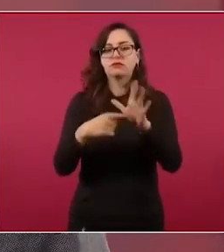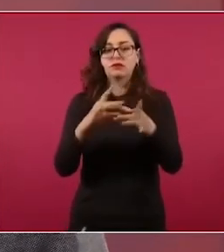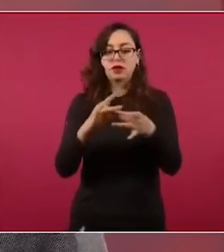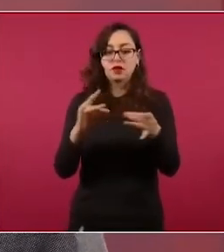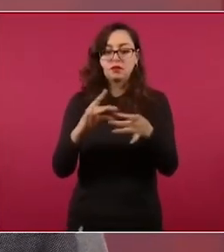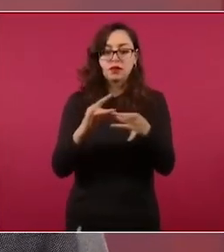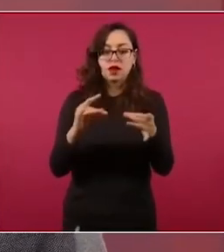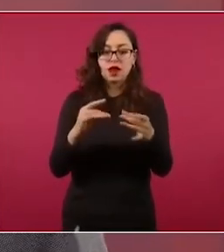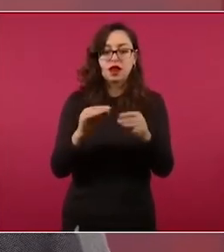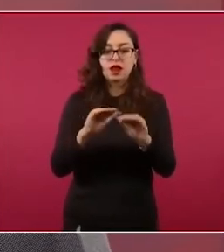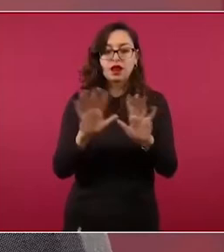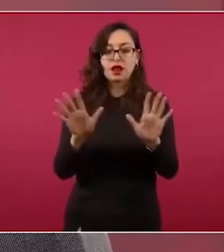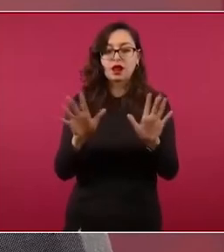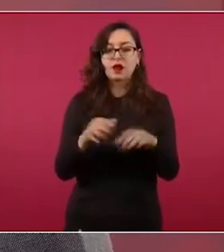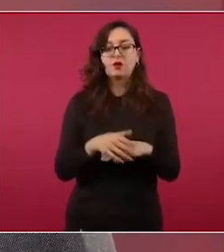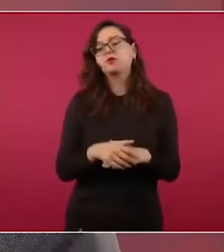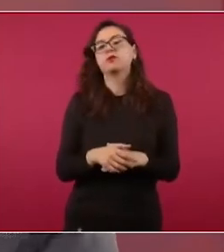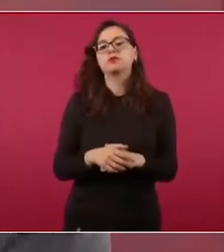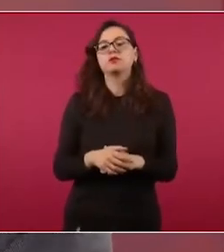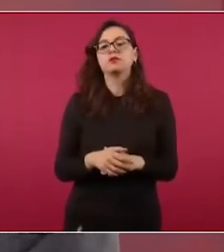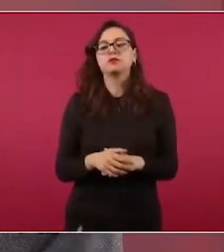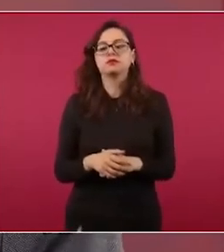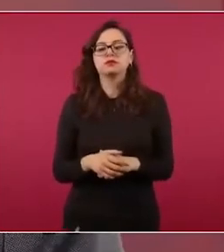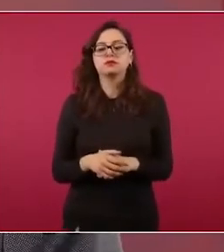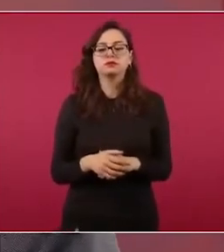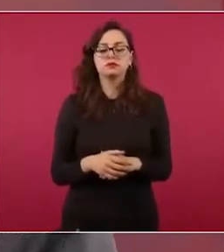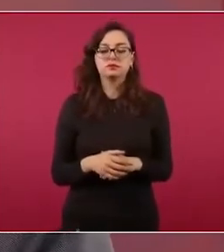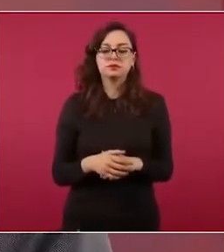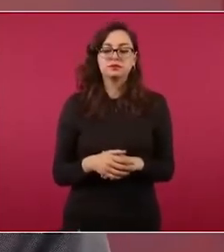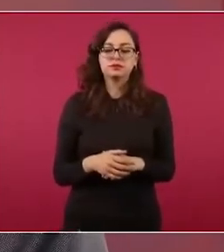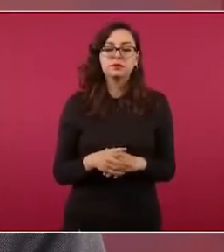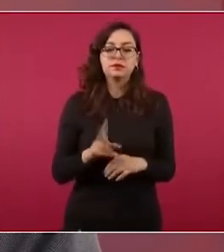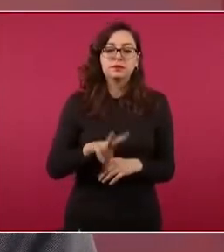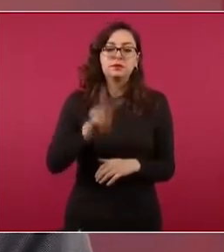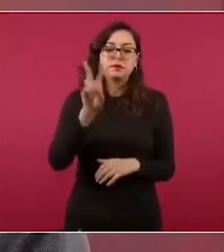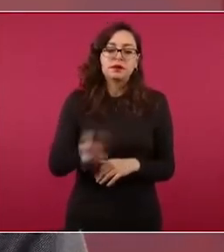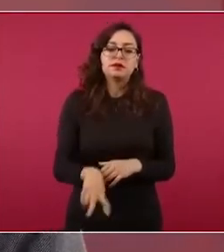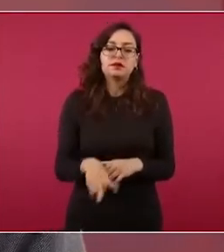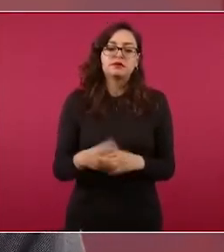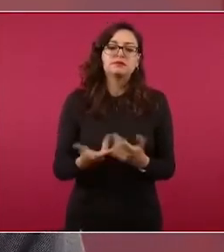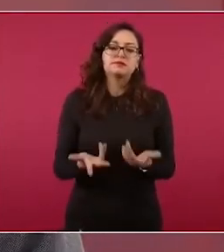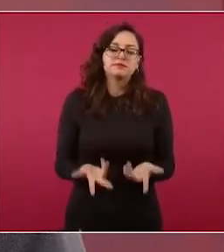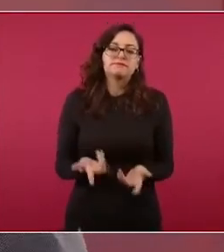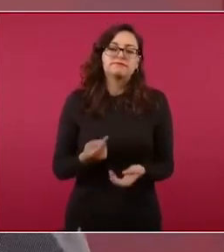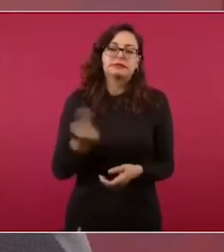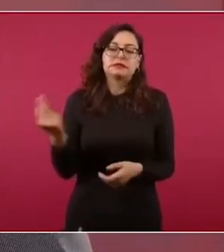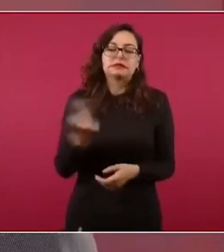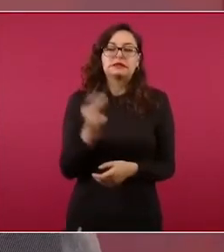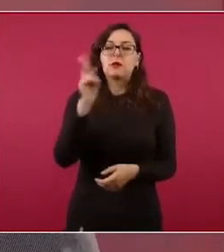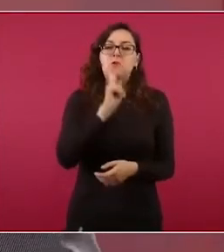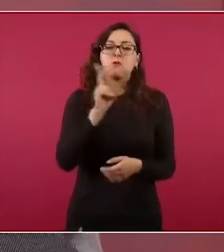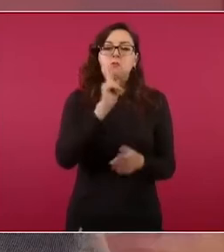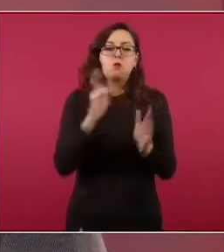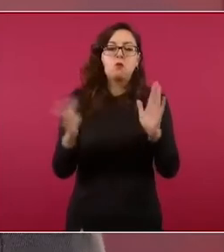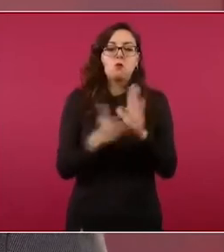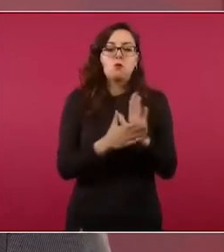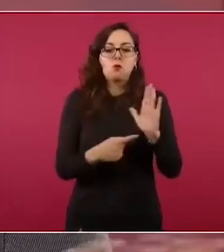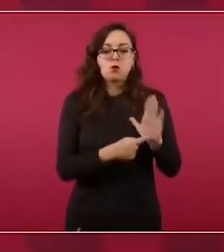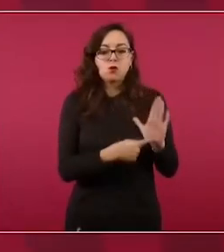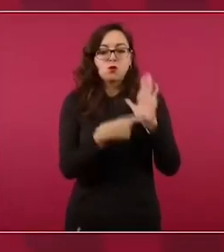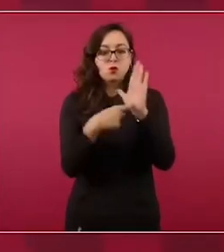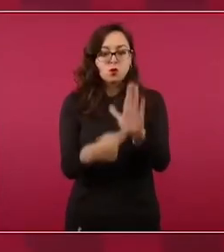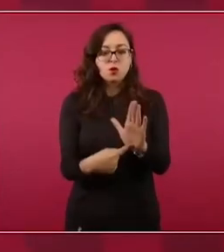hecho, una realidad, pero se necesita probar es de que en los gobiernos